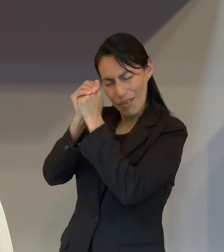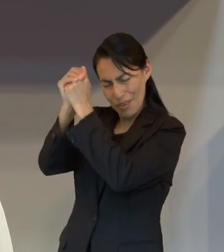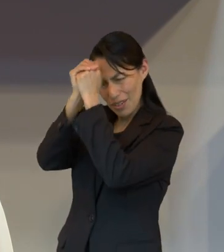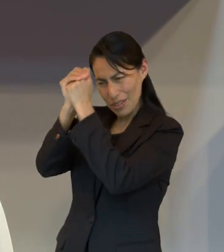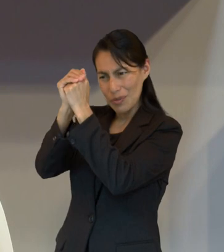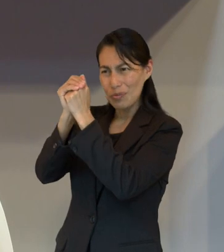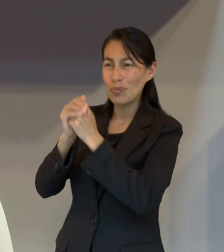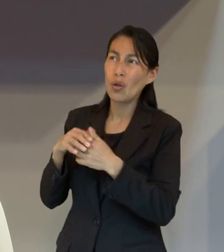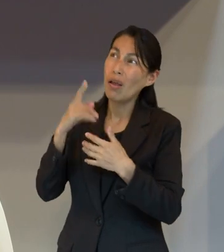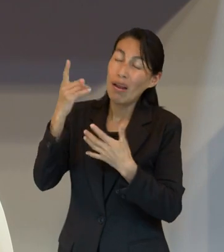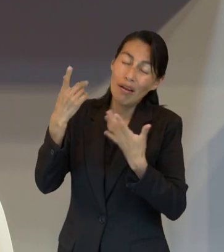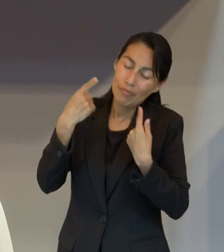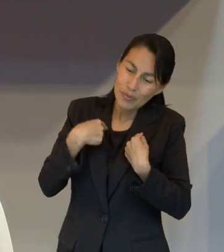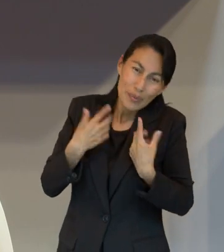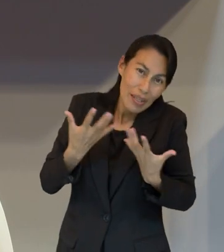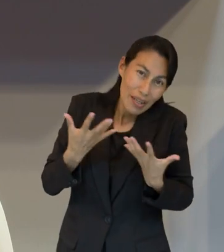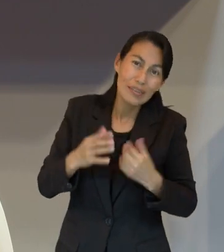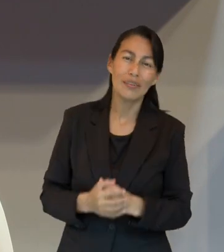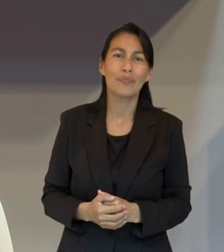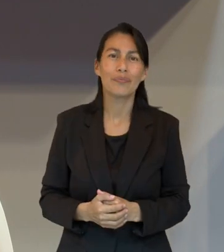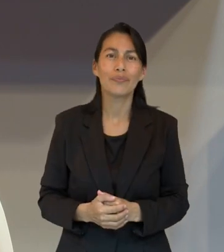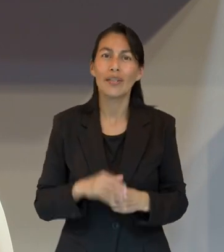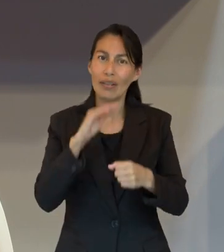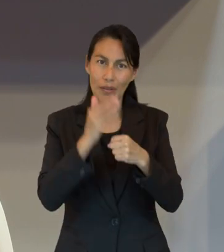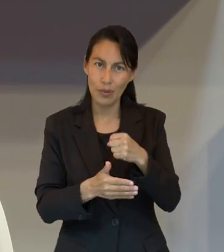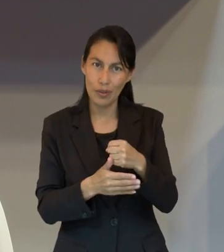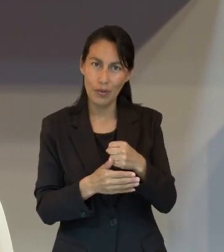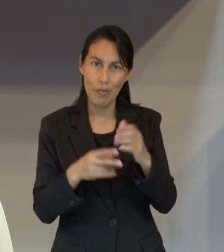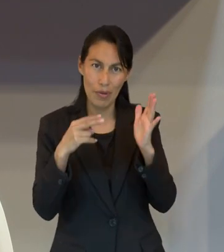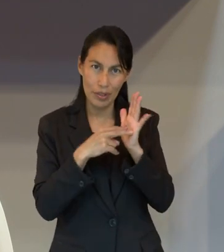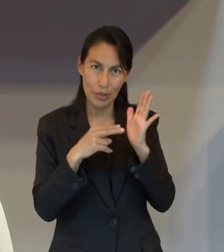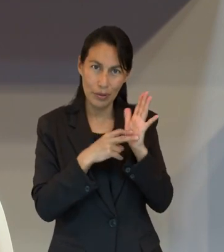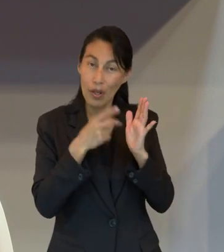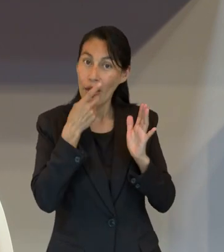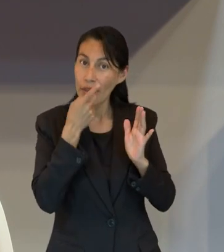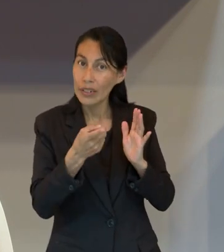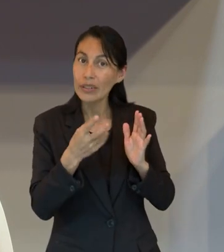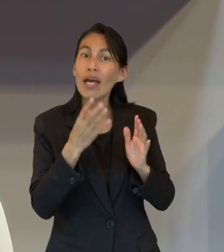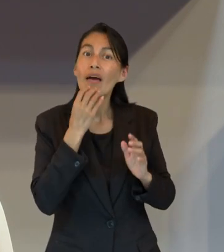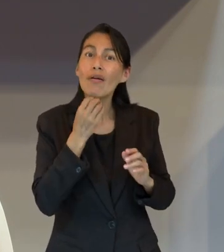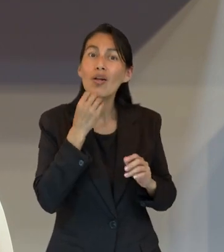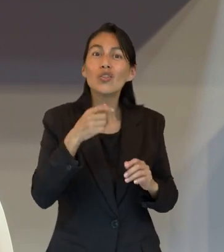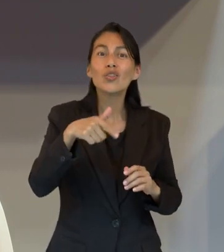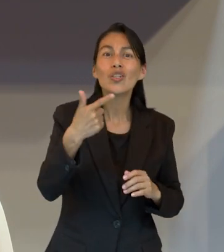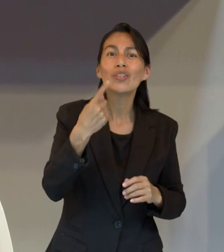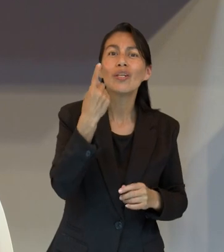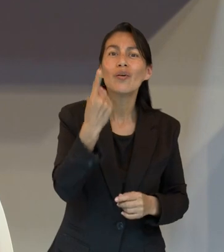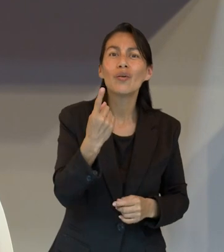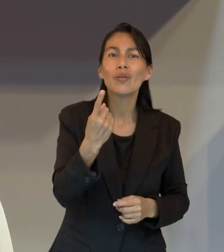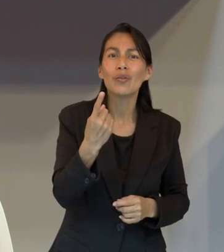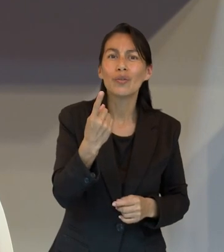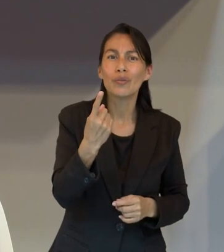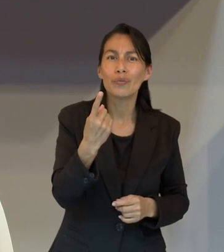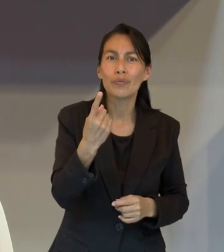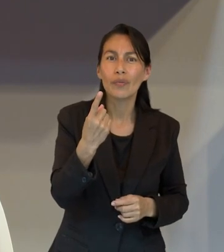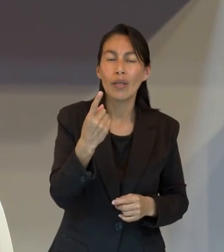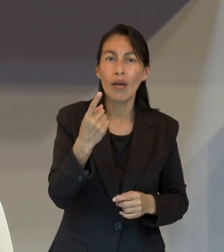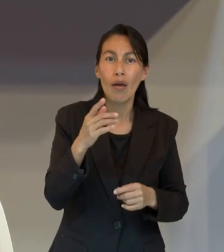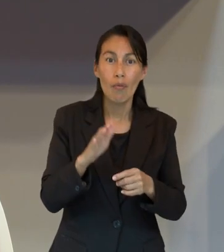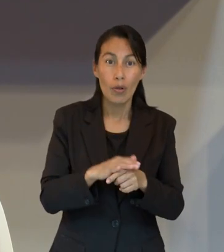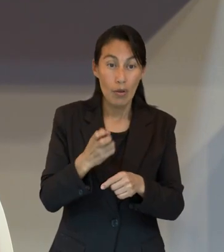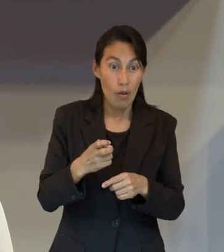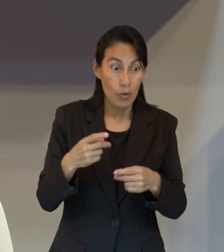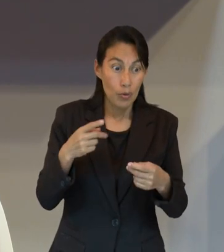adoración adecuada por todo lo que él ha hecho por nosotros y me gustaría terminar recordando un versículo con el que comenzamos que es